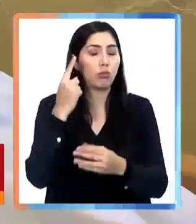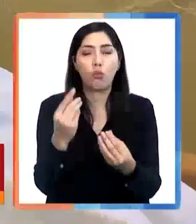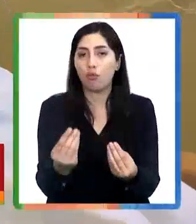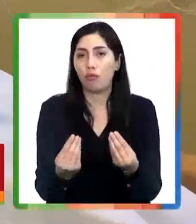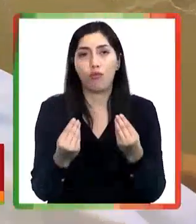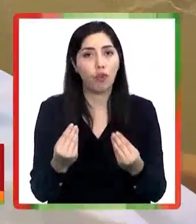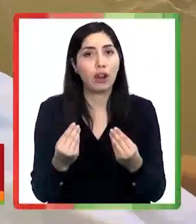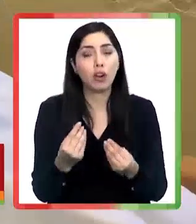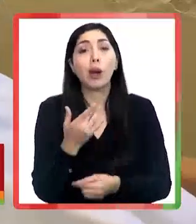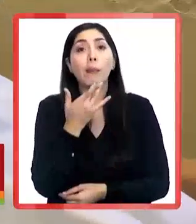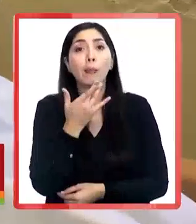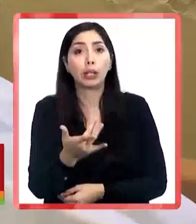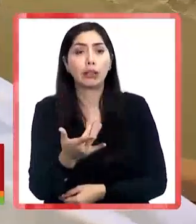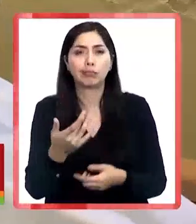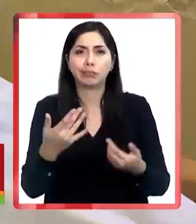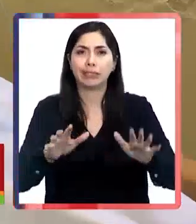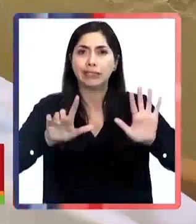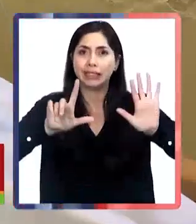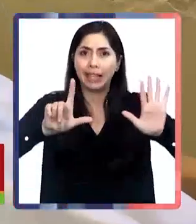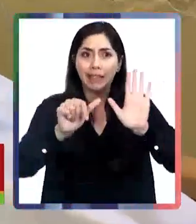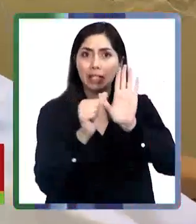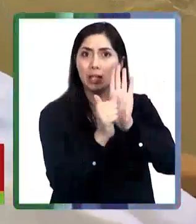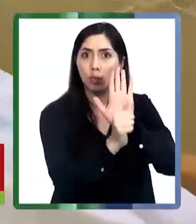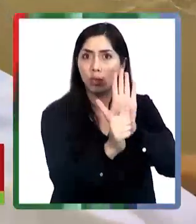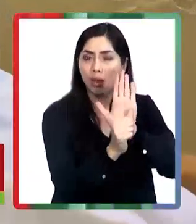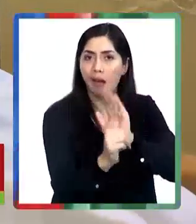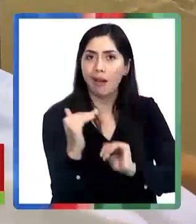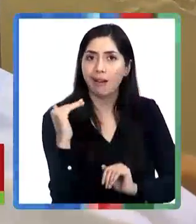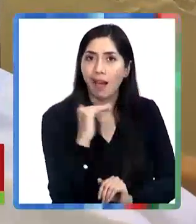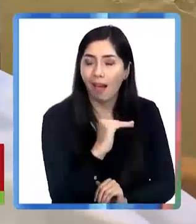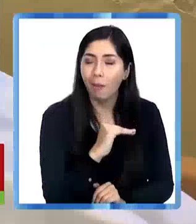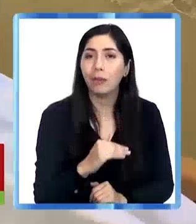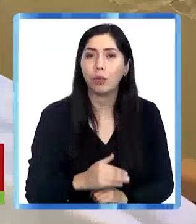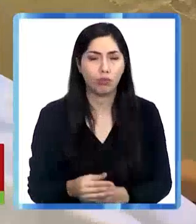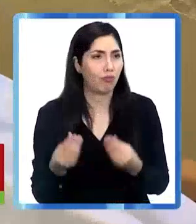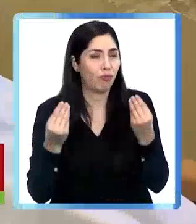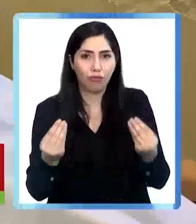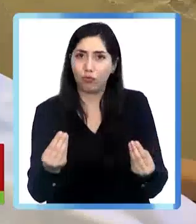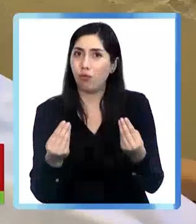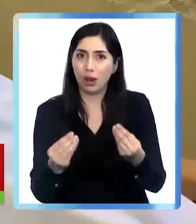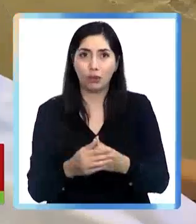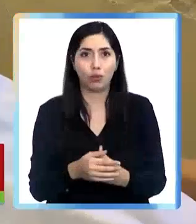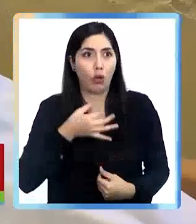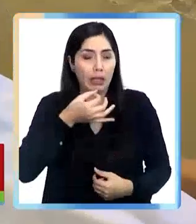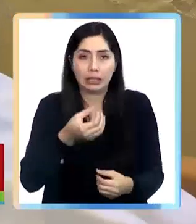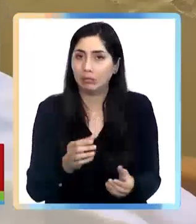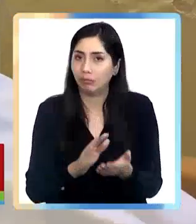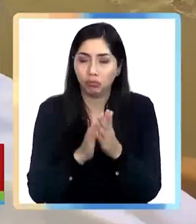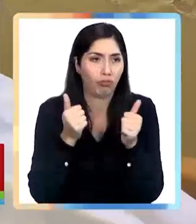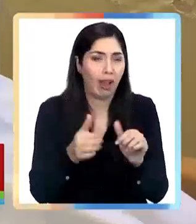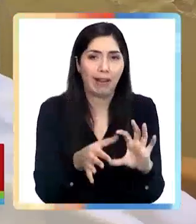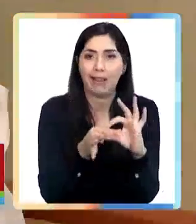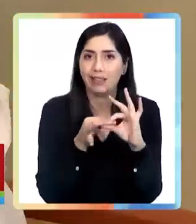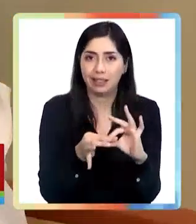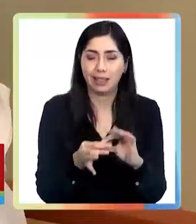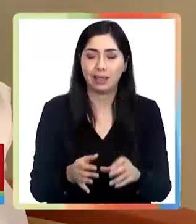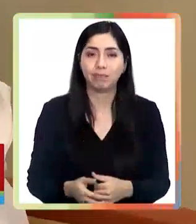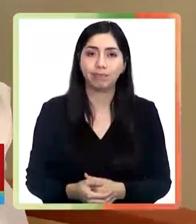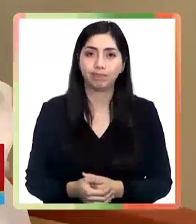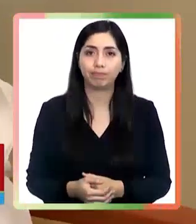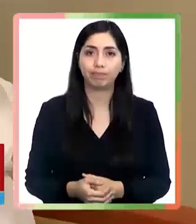van a salir como siete cirugías de una. O sea, espectacular. No puedo decir nada más y agradecida.